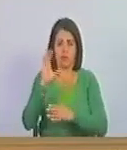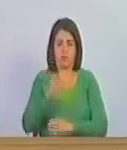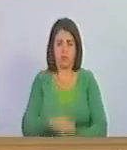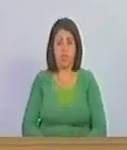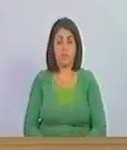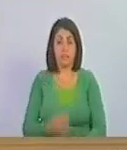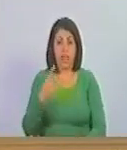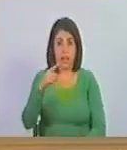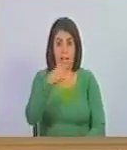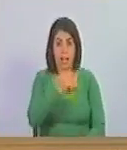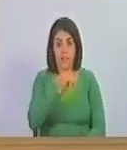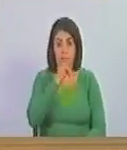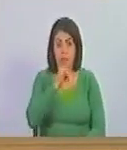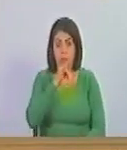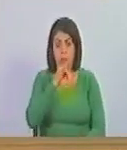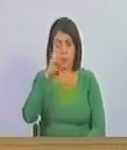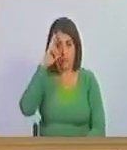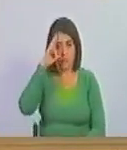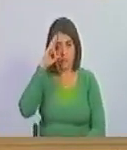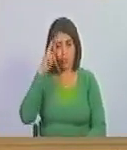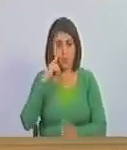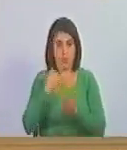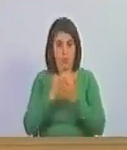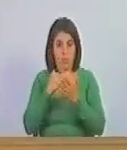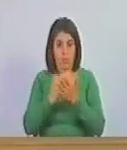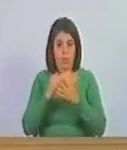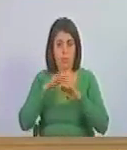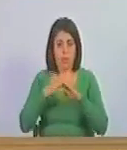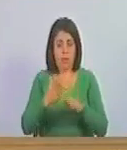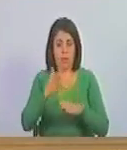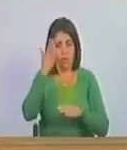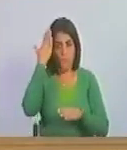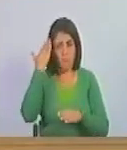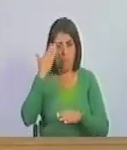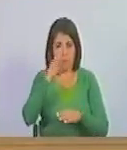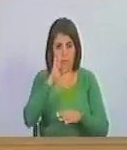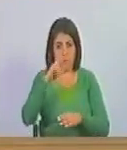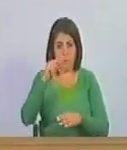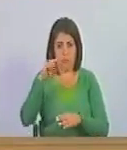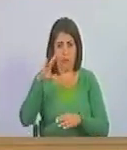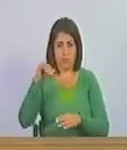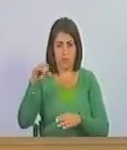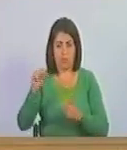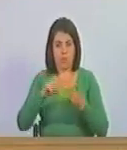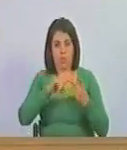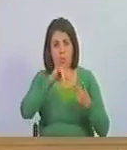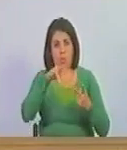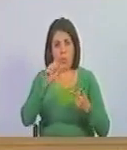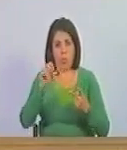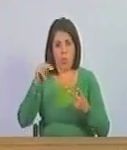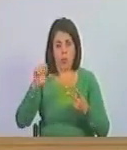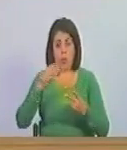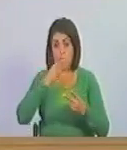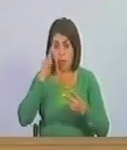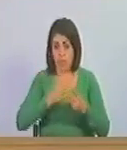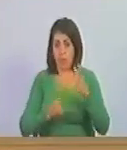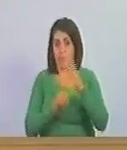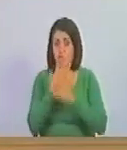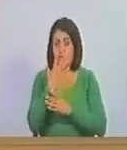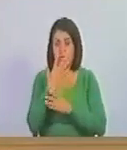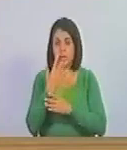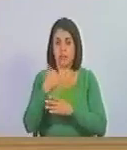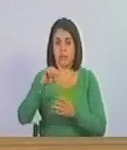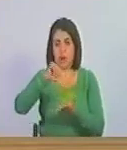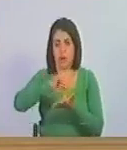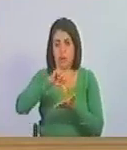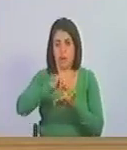existen noticias y razones evidentes de que Francisco Fajardo y Juan Rodríguez Suárez son los verdaderos fundadores de la